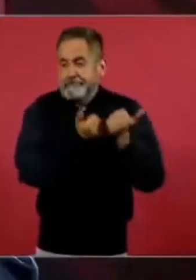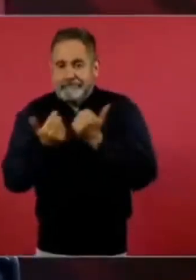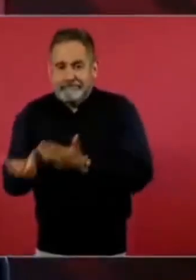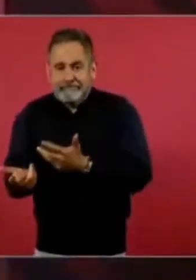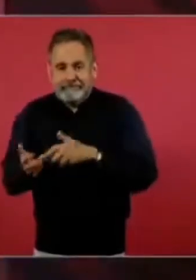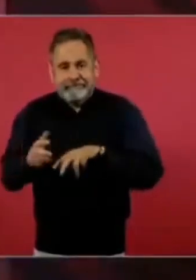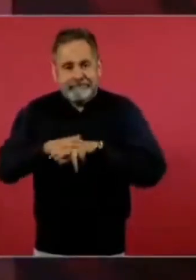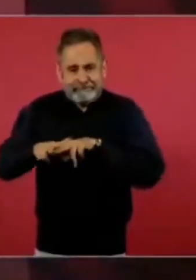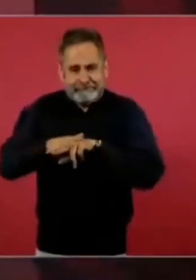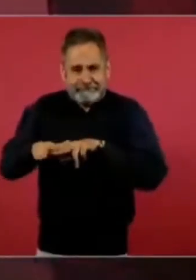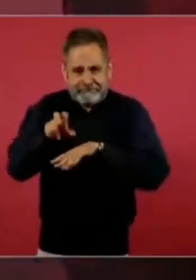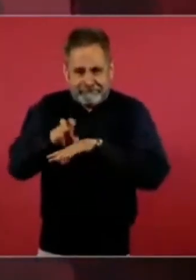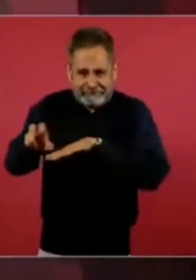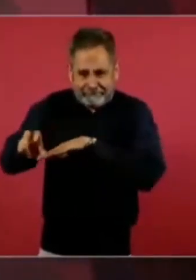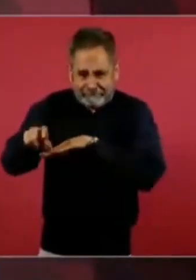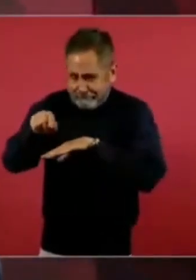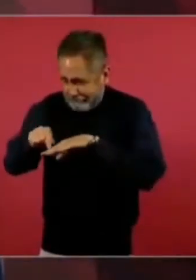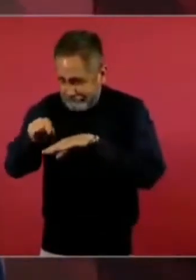los Tuxela,